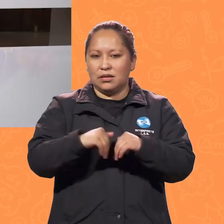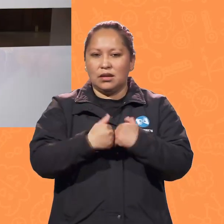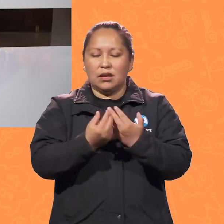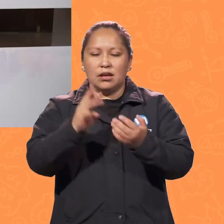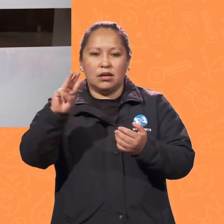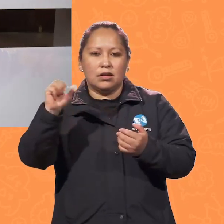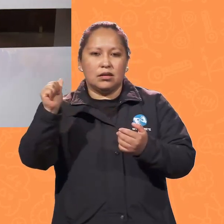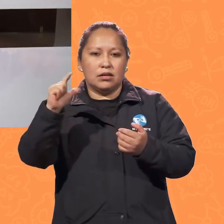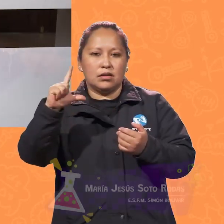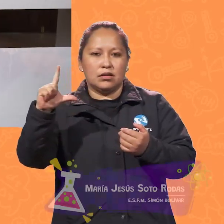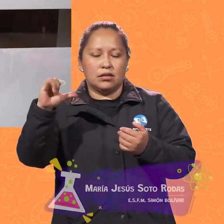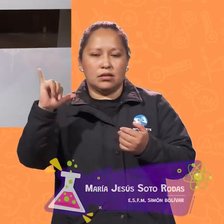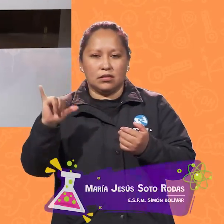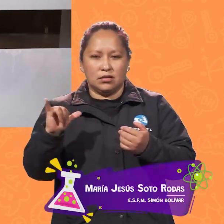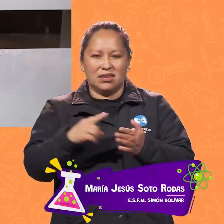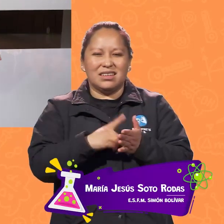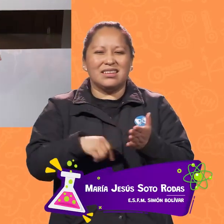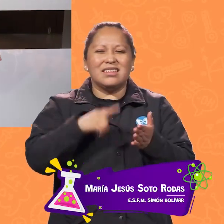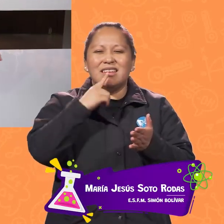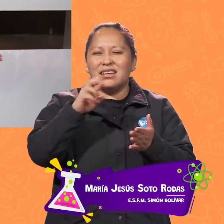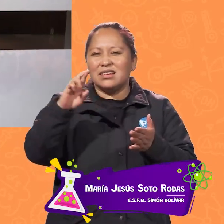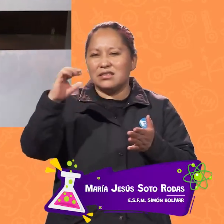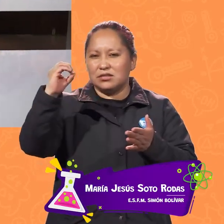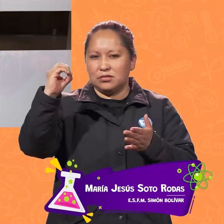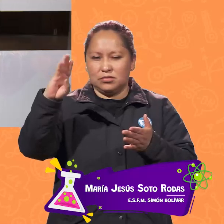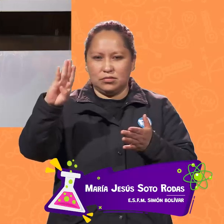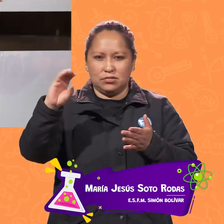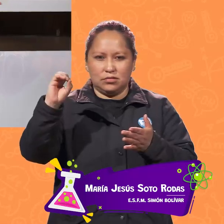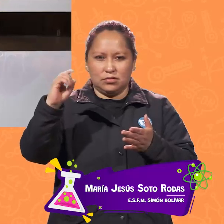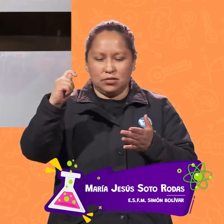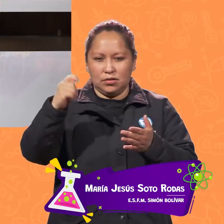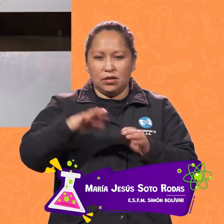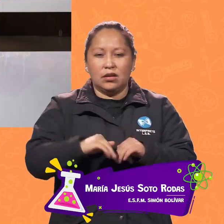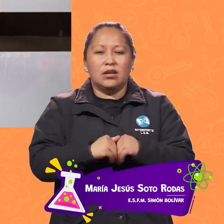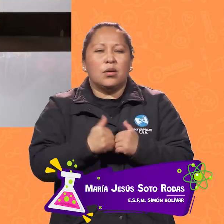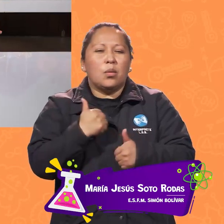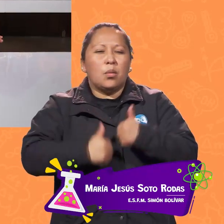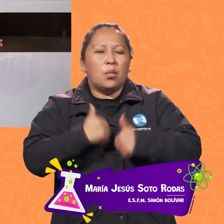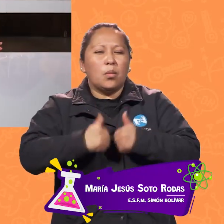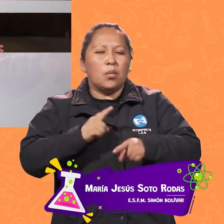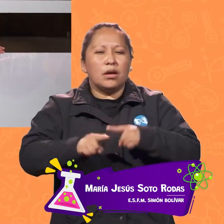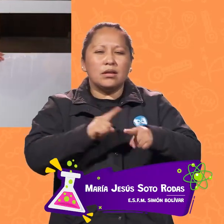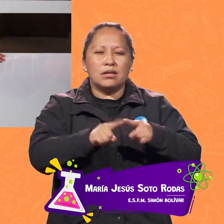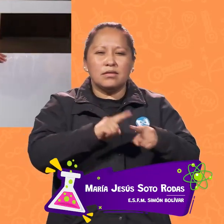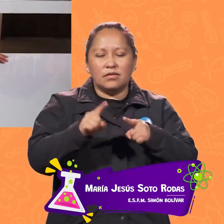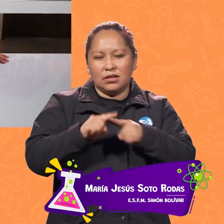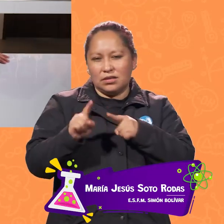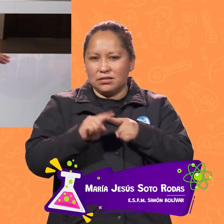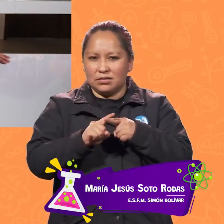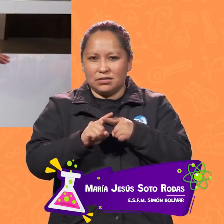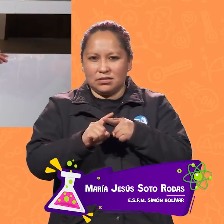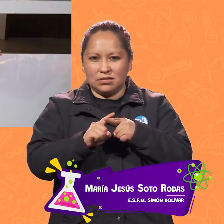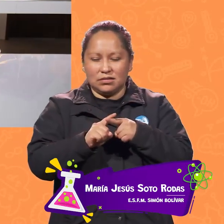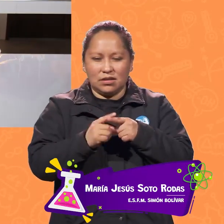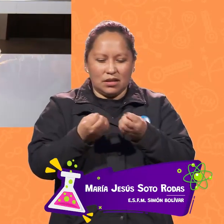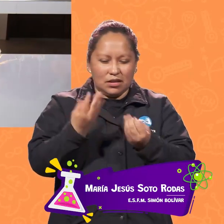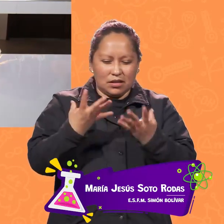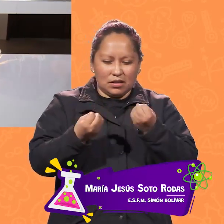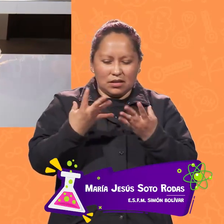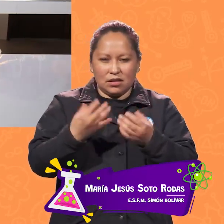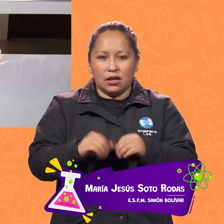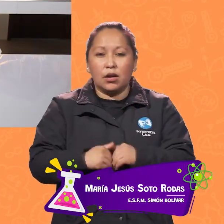¿alguna vez te has preguntado qué es realmente un robot? ¿En qué se diferencia de un electrodoméstico? ¿Cómo funciona?